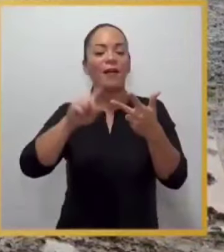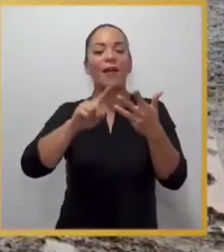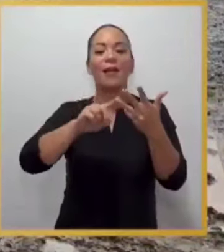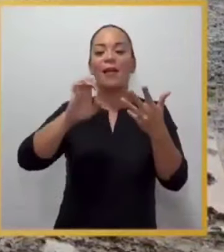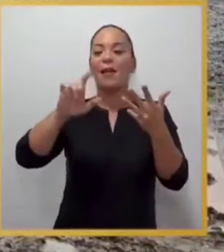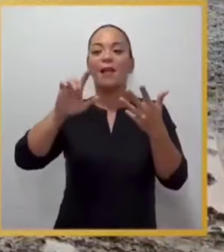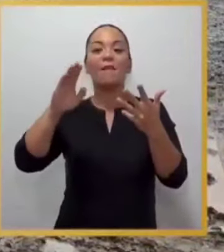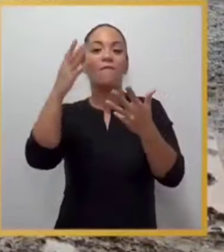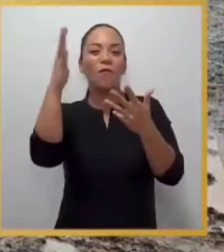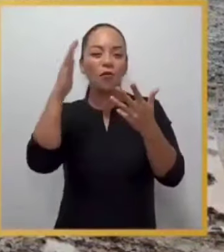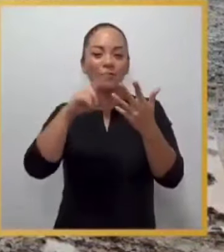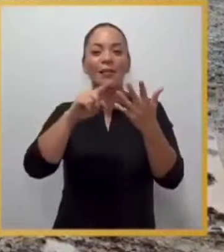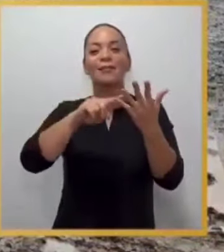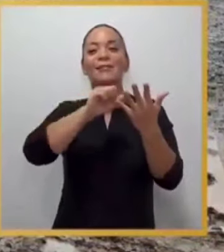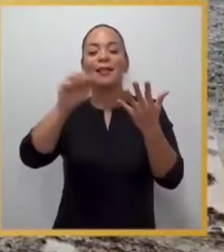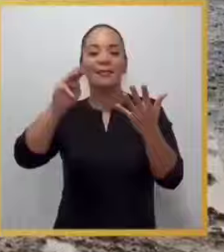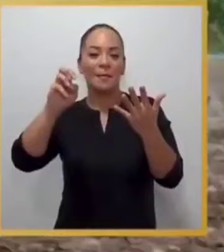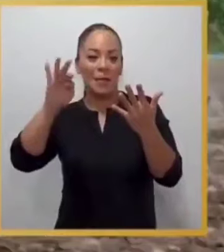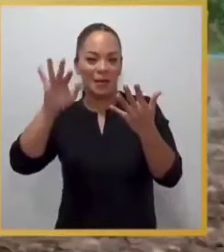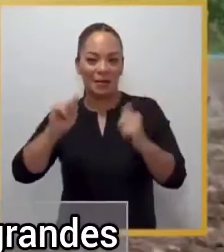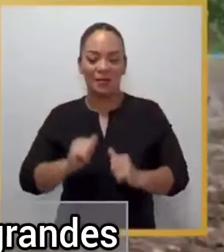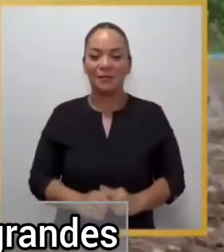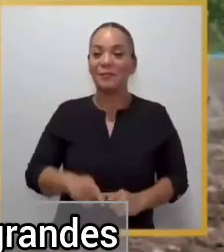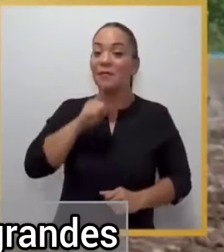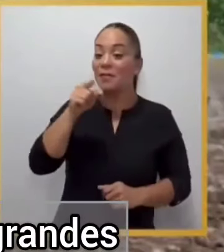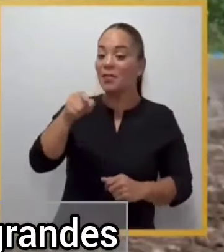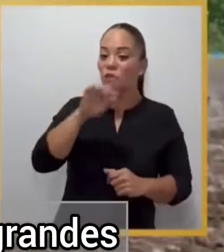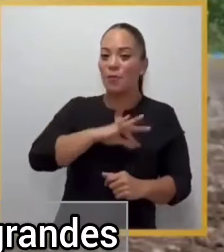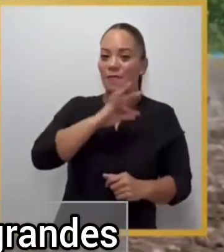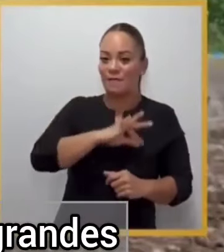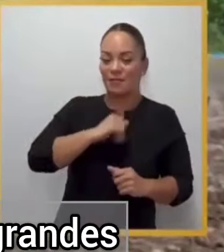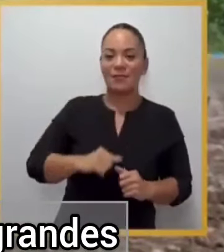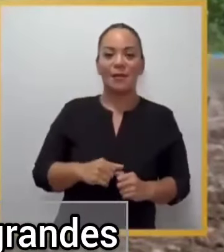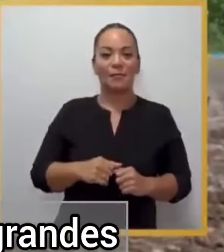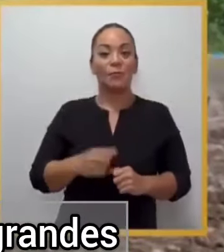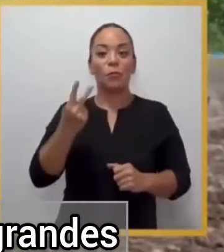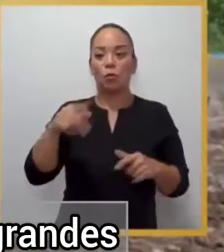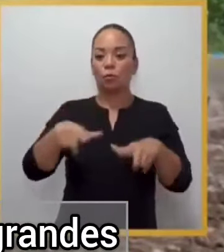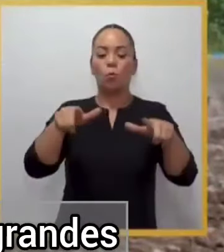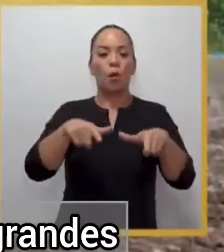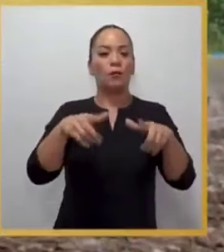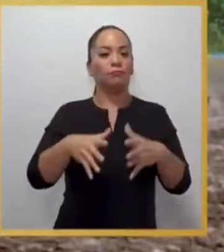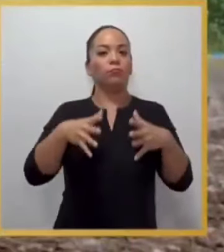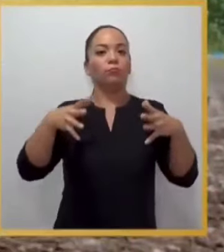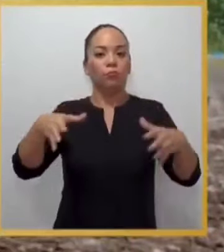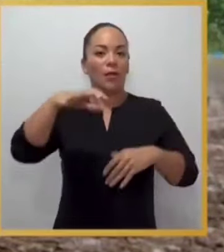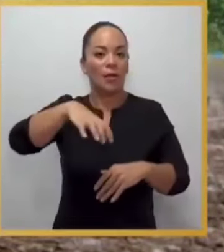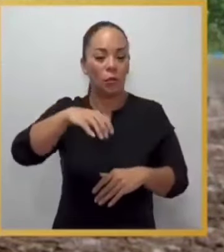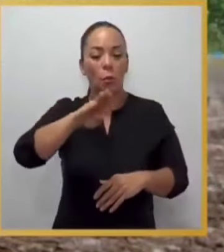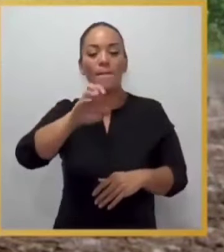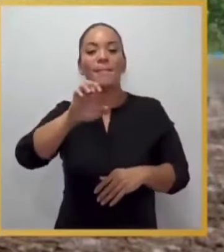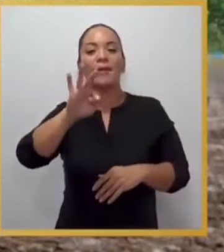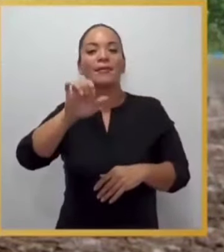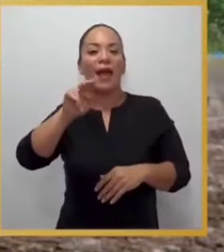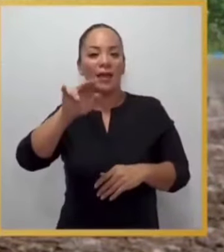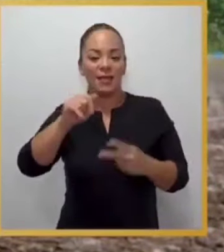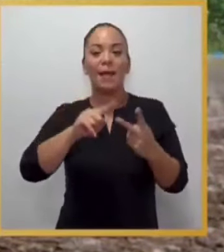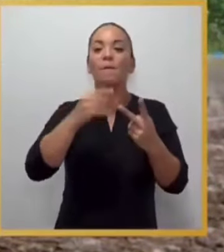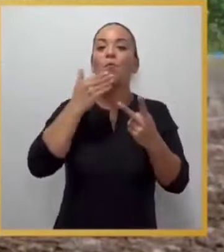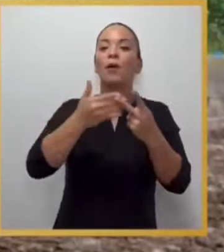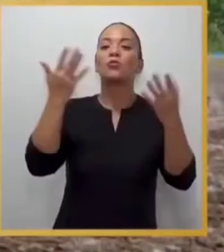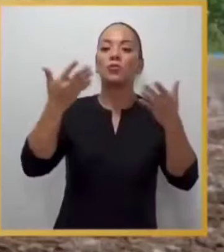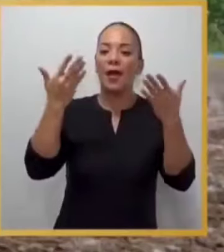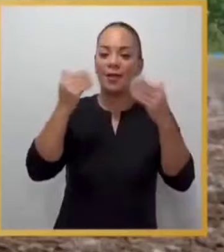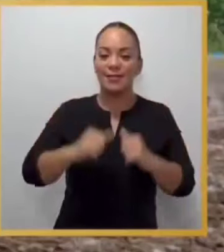Rafael, El Bosque y Santa Marta. De hecho va a beneficiar todas las suerbas más grandes que tenemos en este cantón, que sería Betania